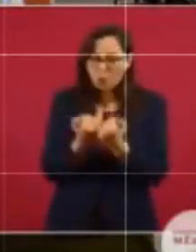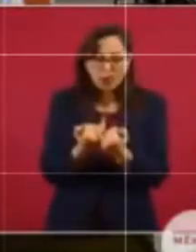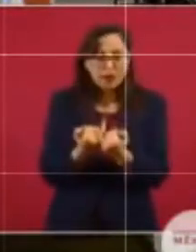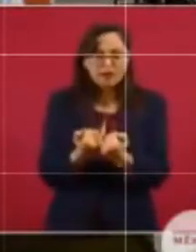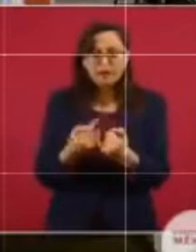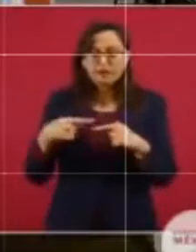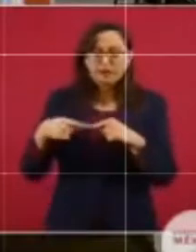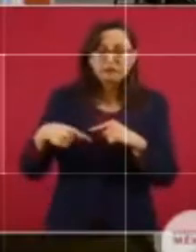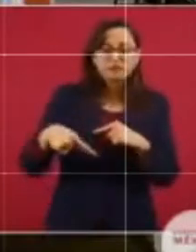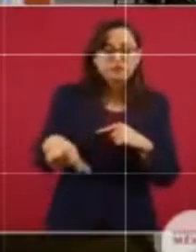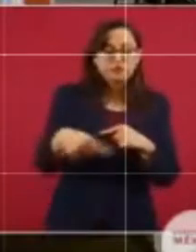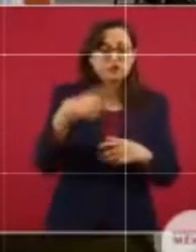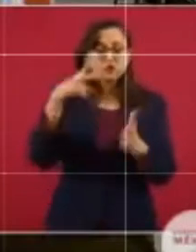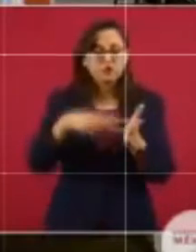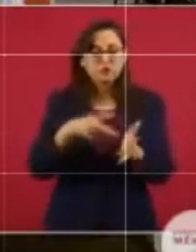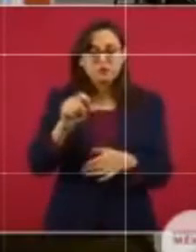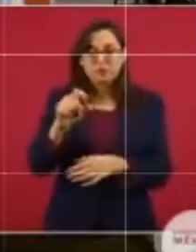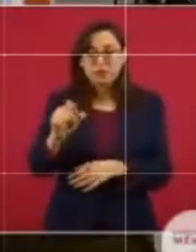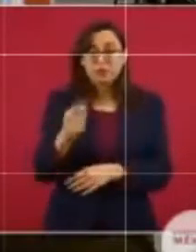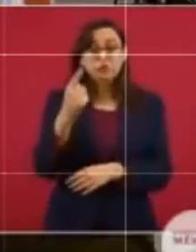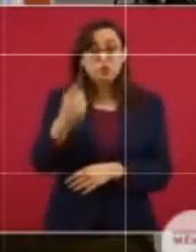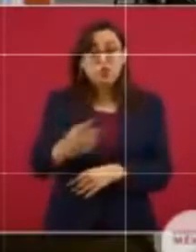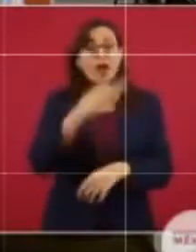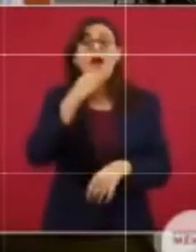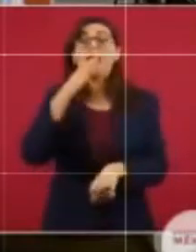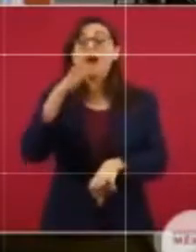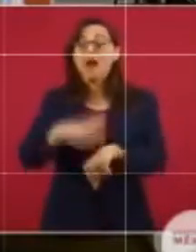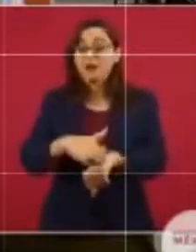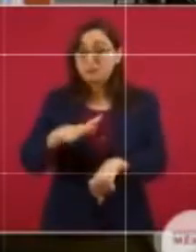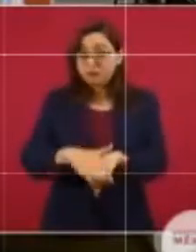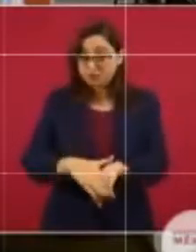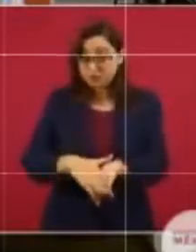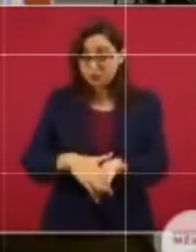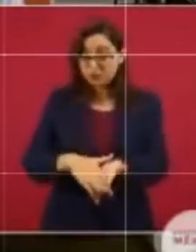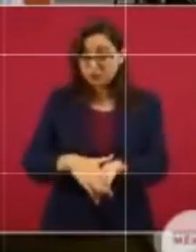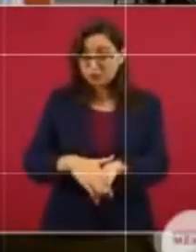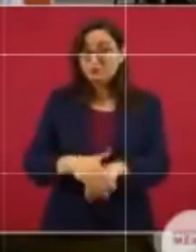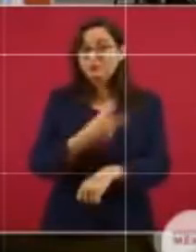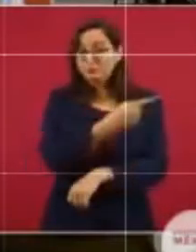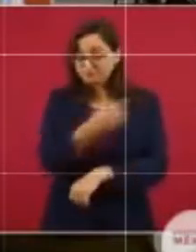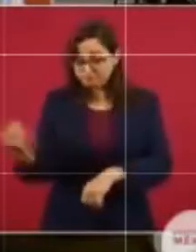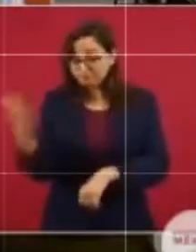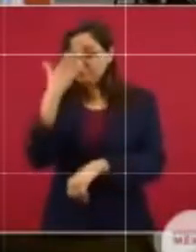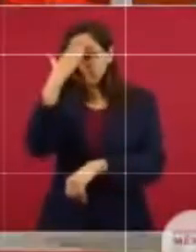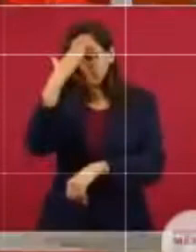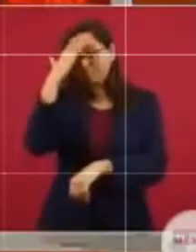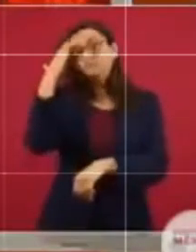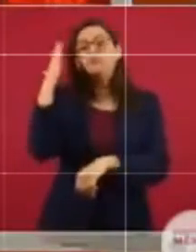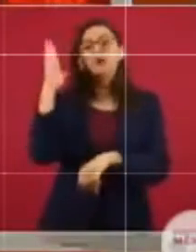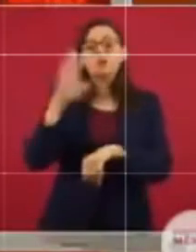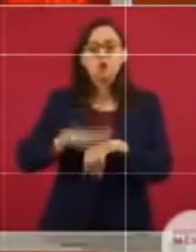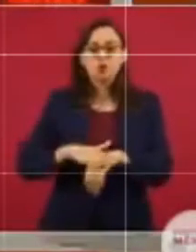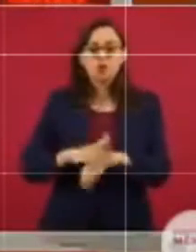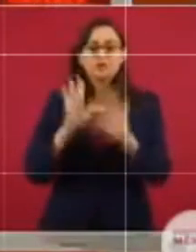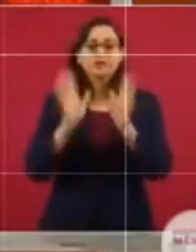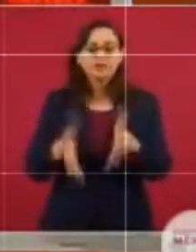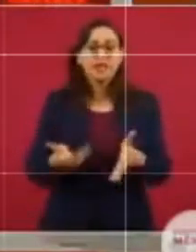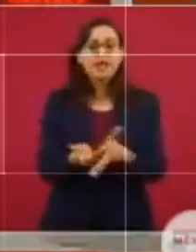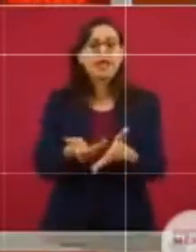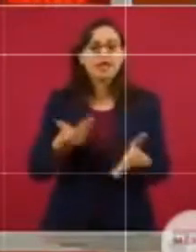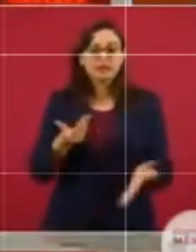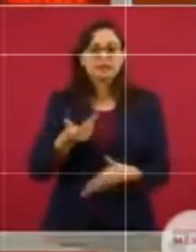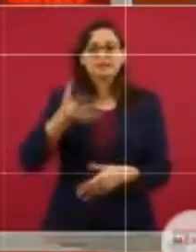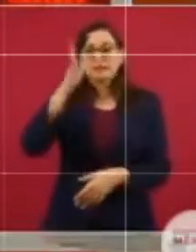del 2021. Esto es para que se conozca de que existe este acuerdo.